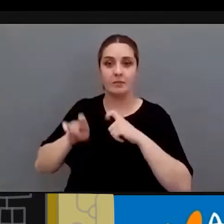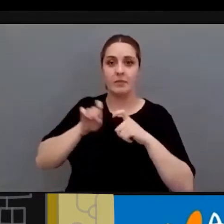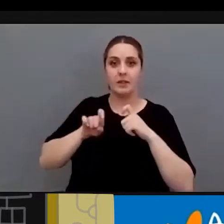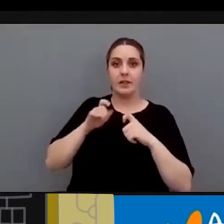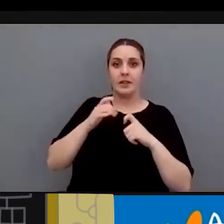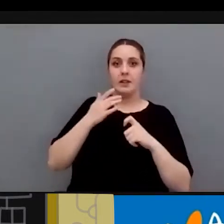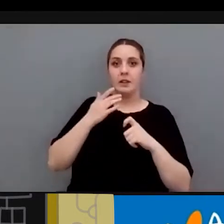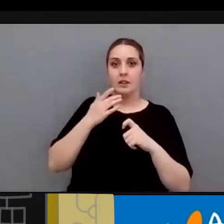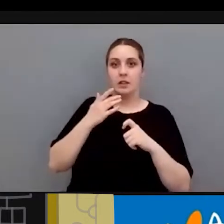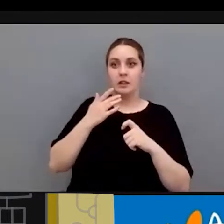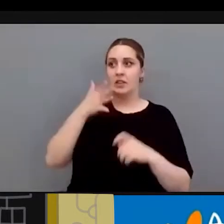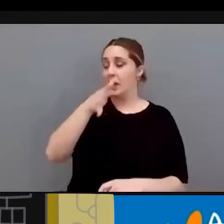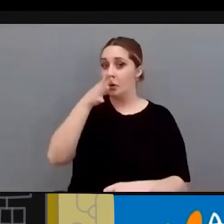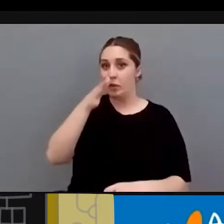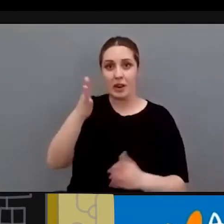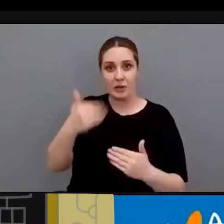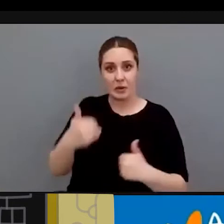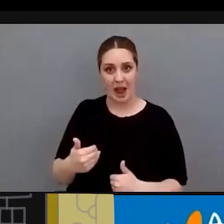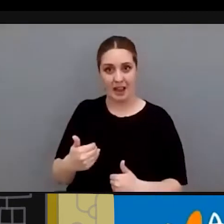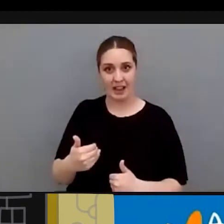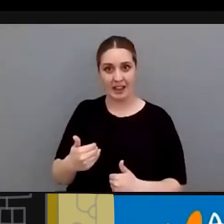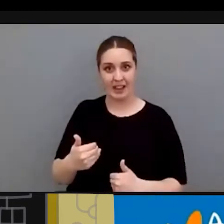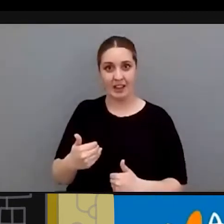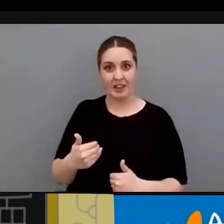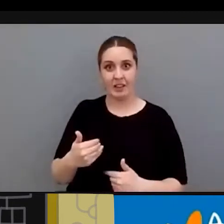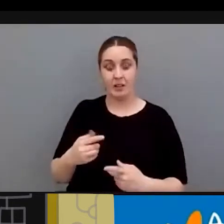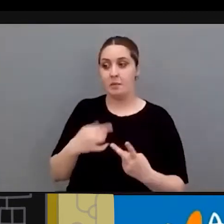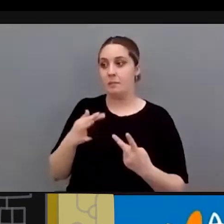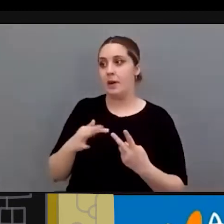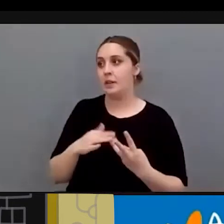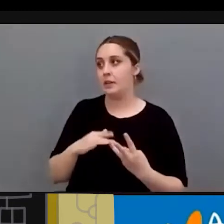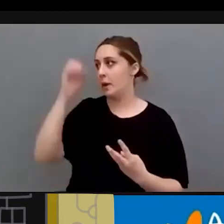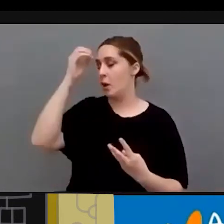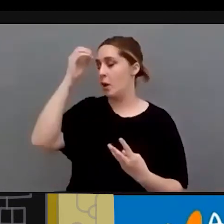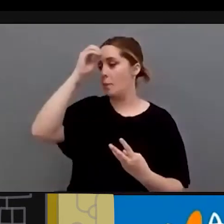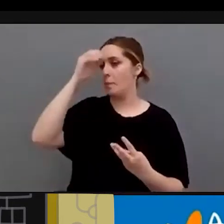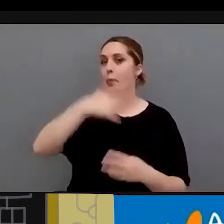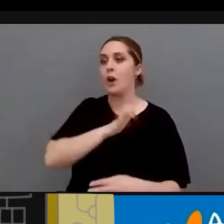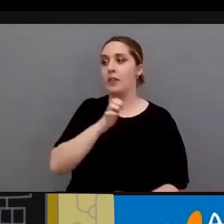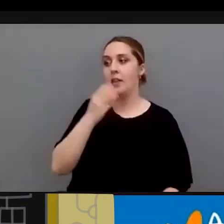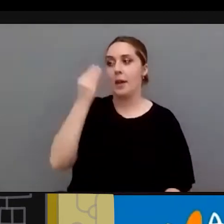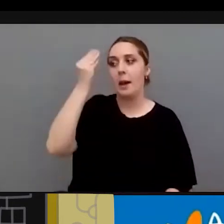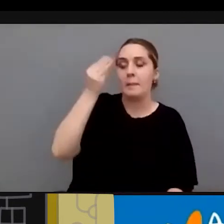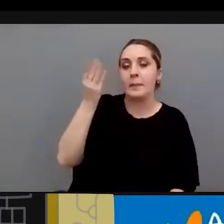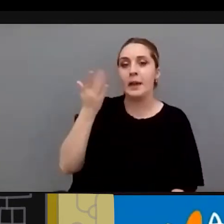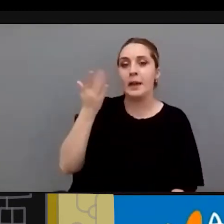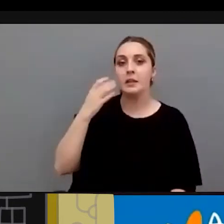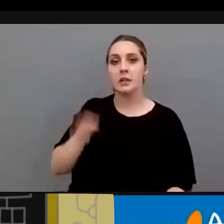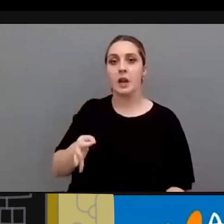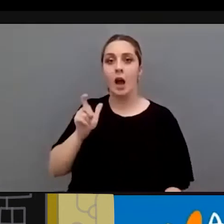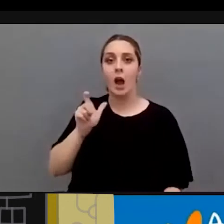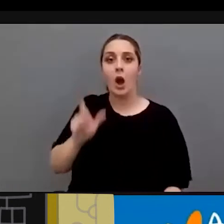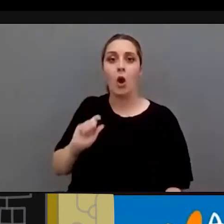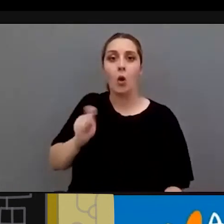hacen denuncias aparte de por lo que piensa la policía el juez el